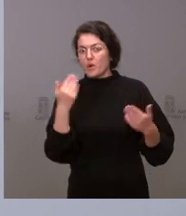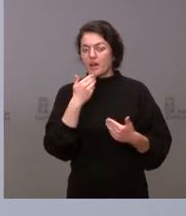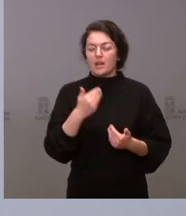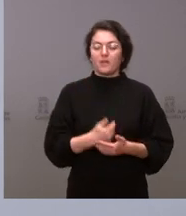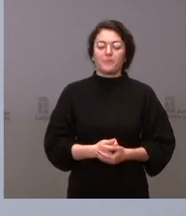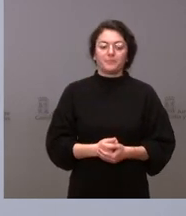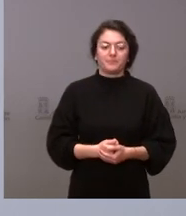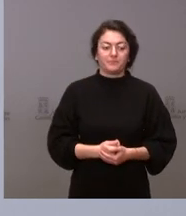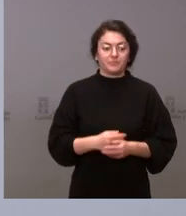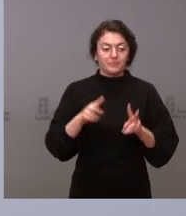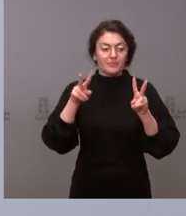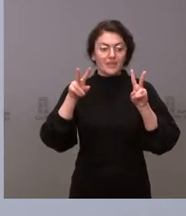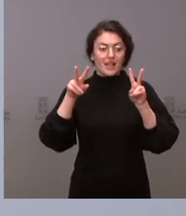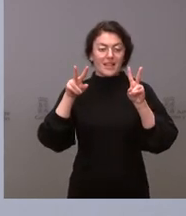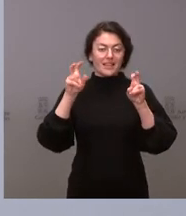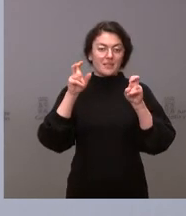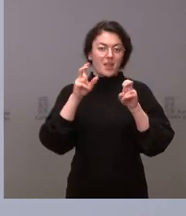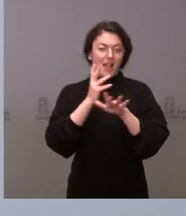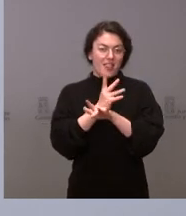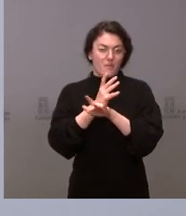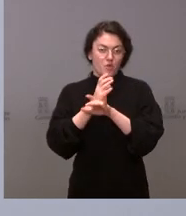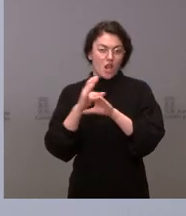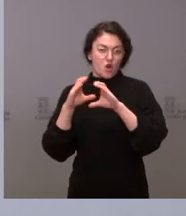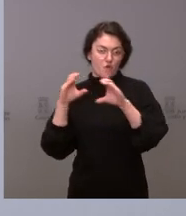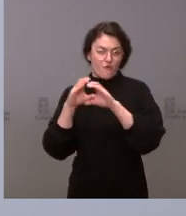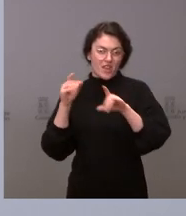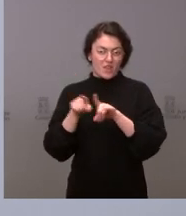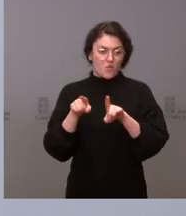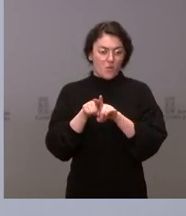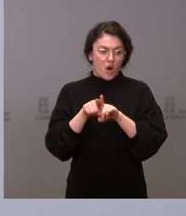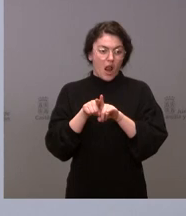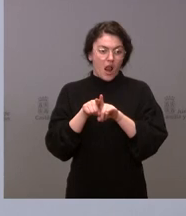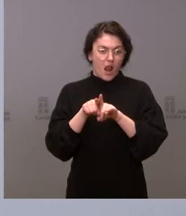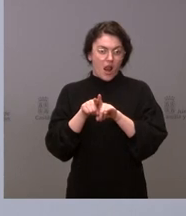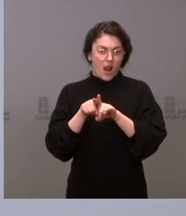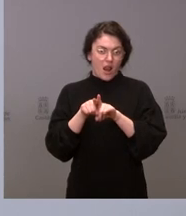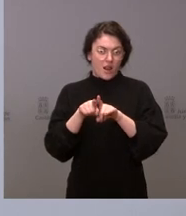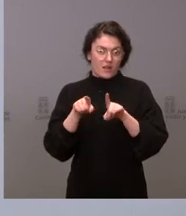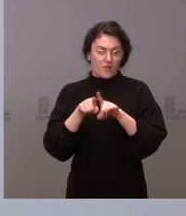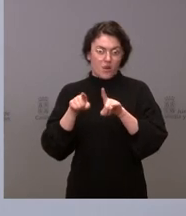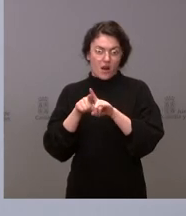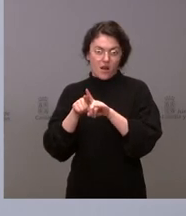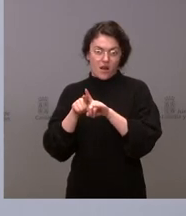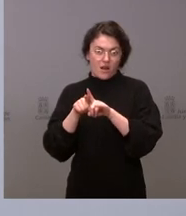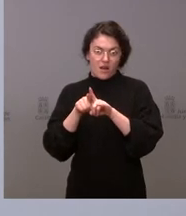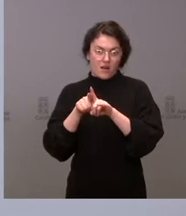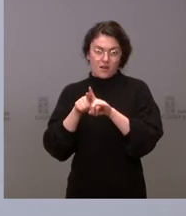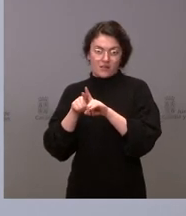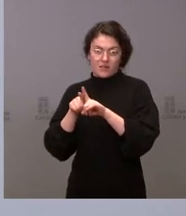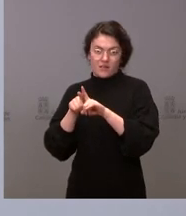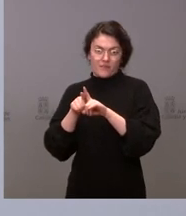términos de rugby has actuado como zaguero pero te has ido al ataque vamos porque se ha empezado a preguntar